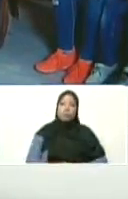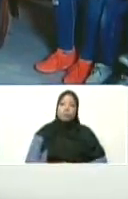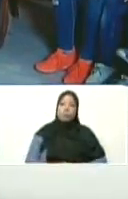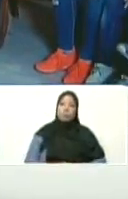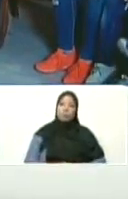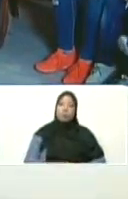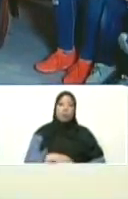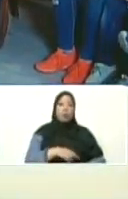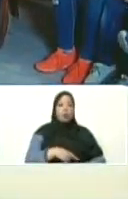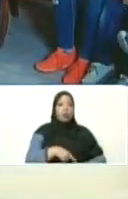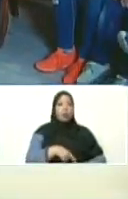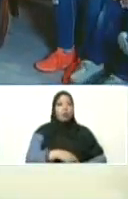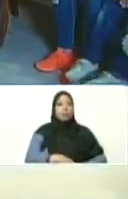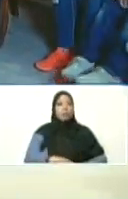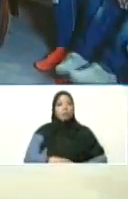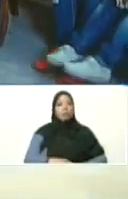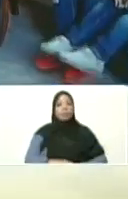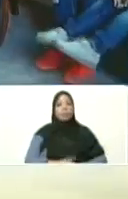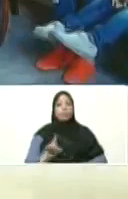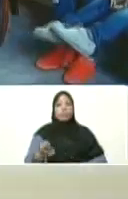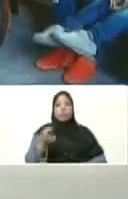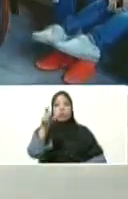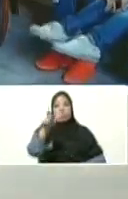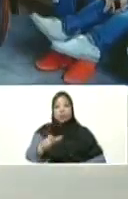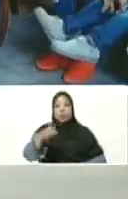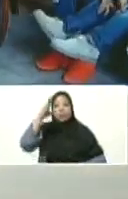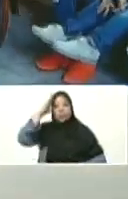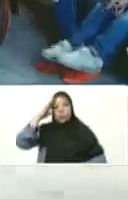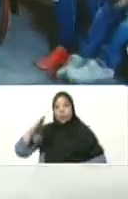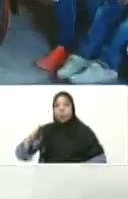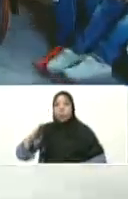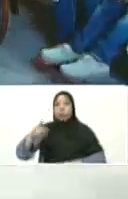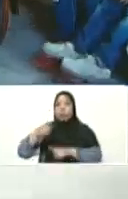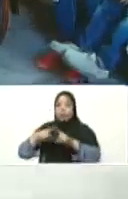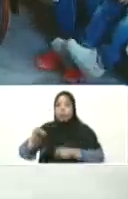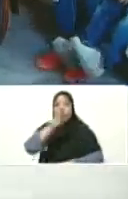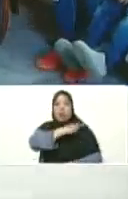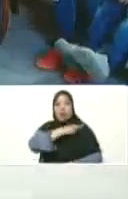autoridad única de Ciudatiuna, general Villamizar,